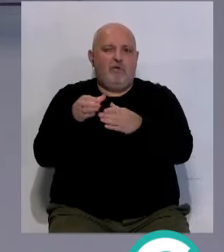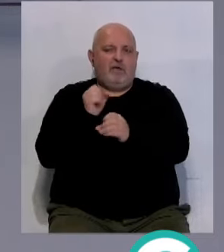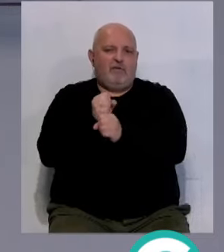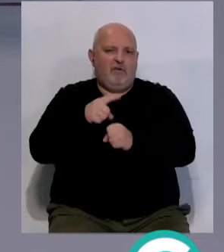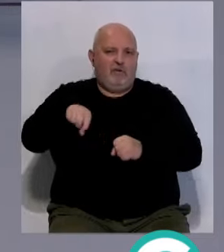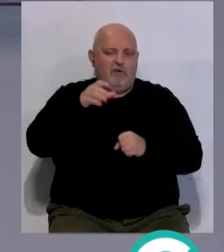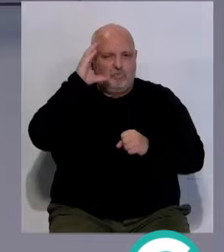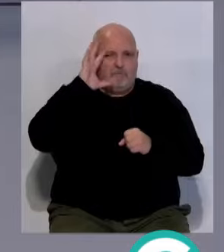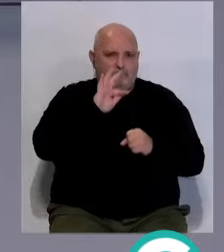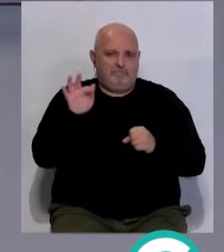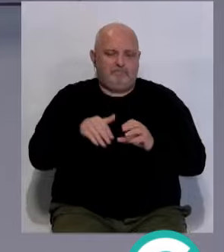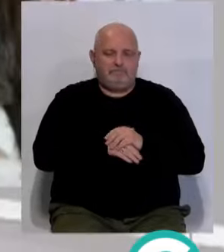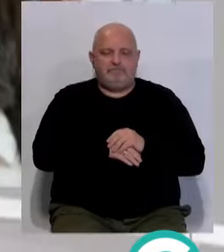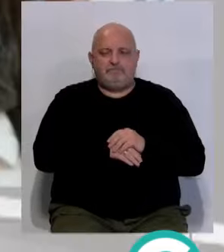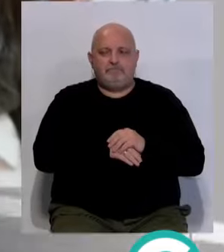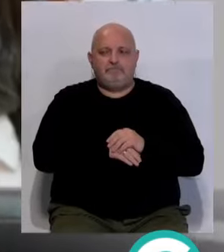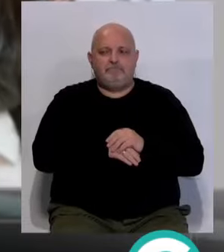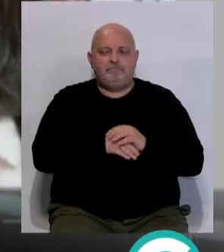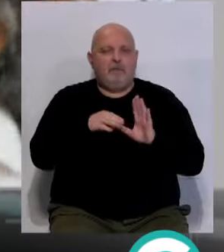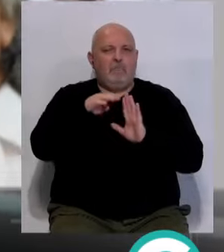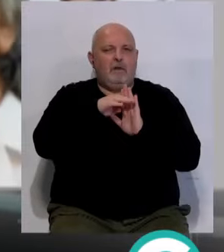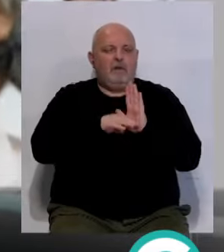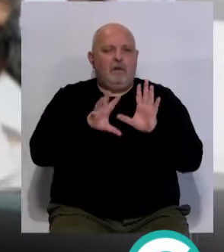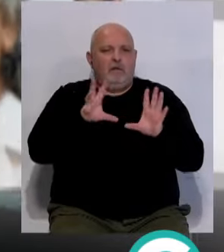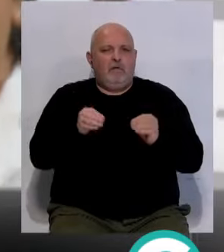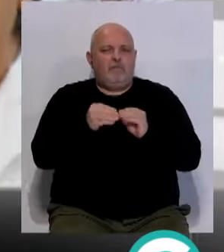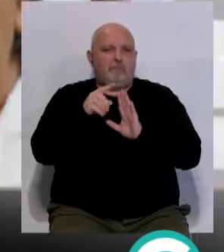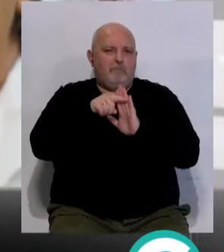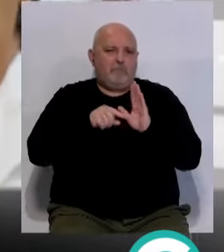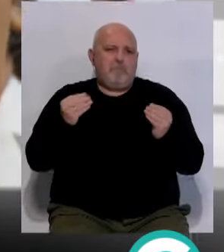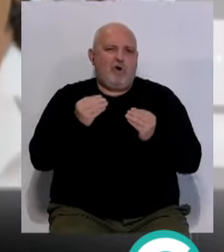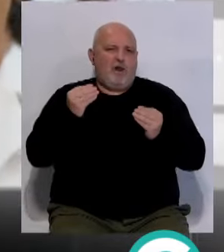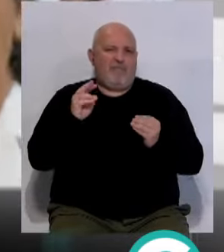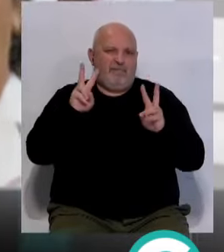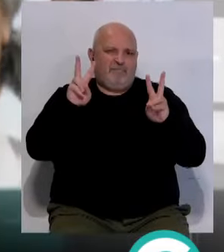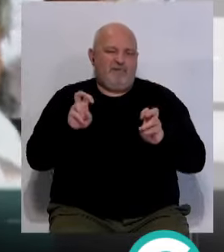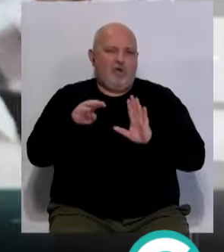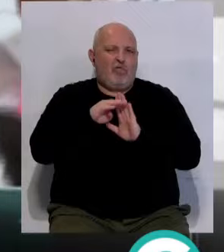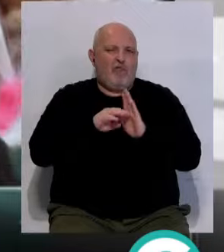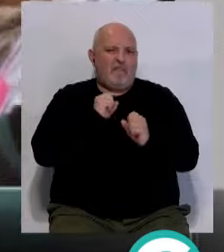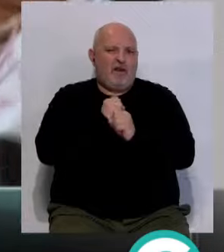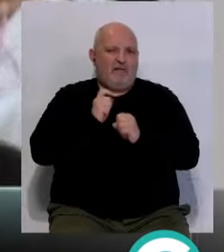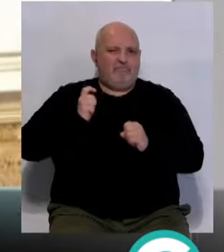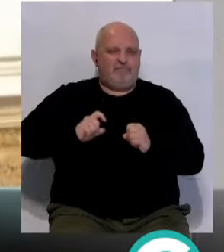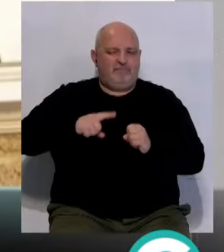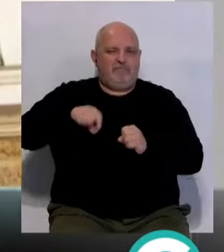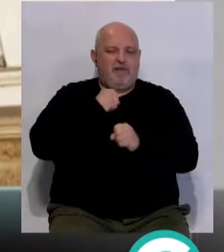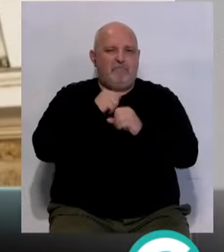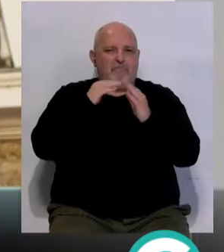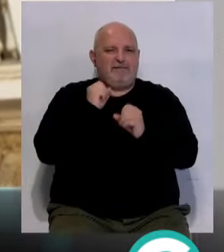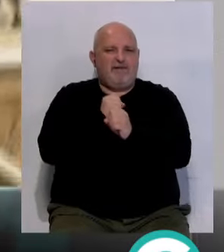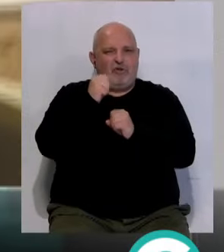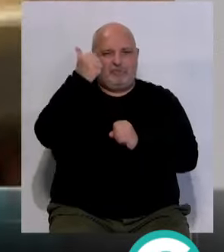trabajadoras. Lo escuchamos. Un pliego que debe recoger unas mejoras sustanciales en las condiciones laborales de las